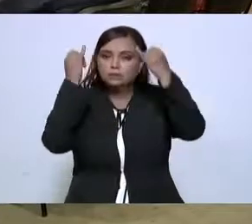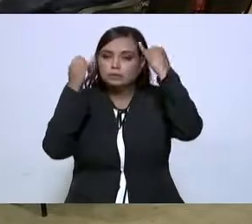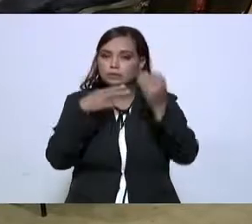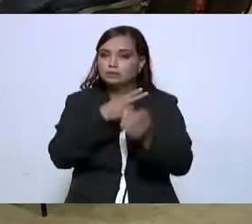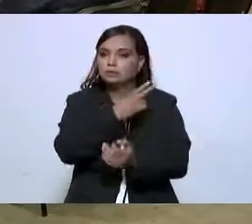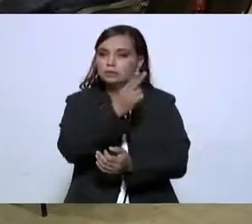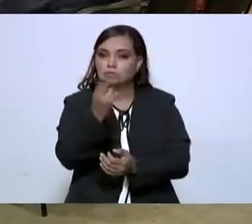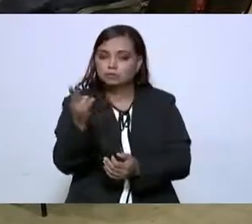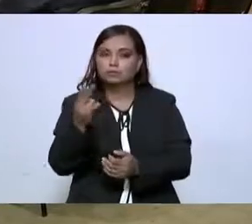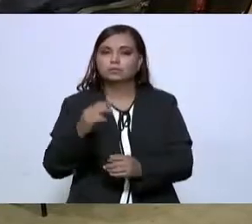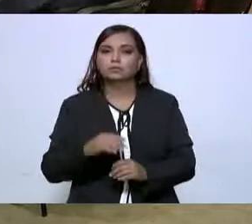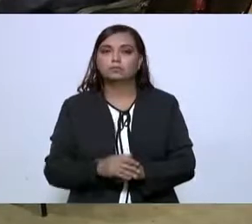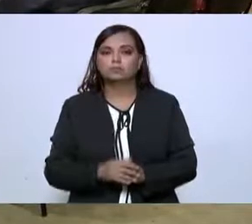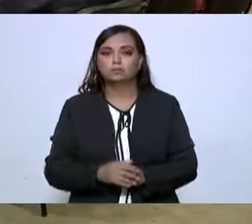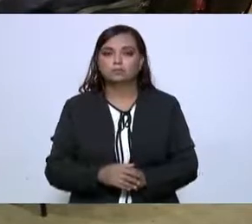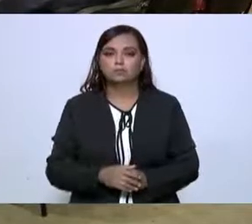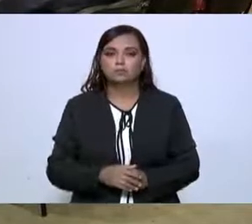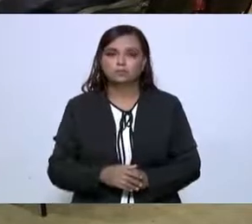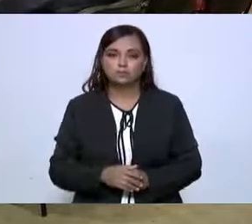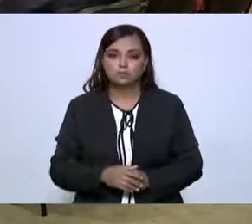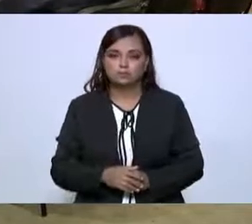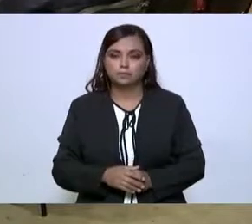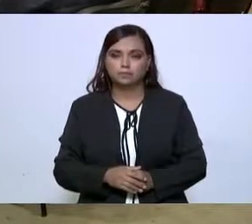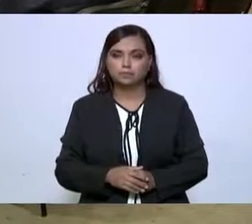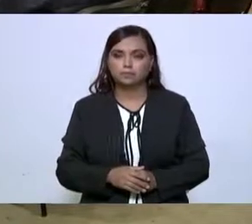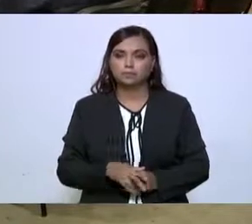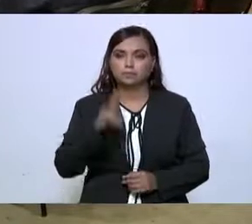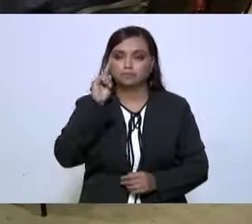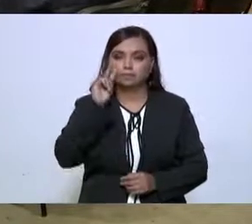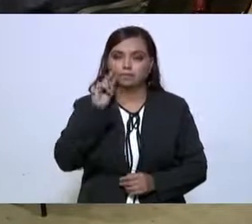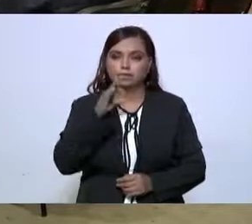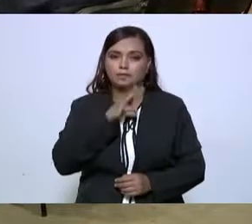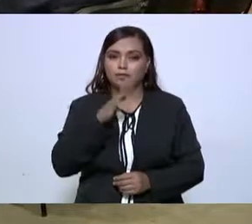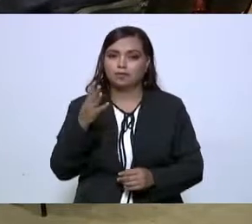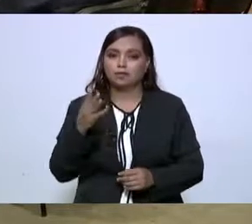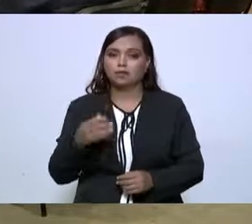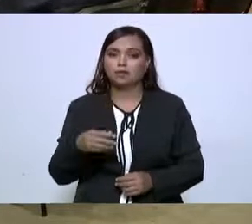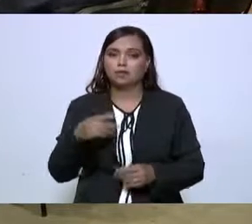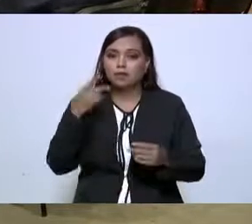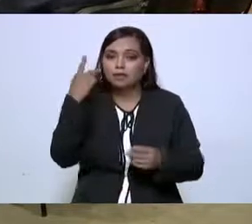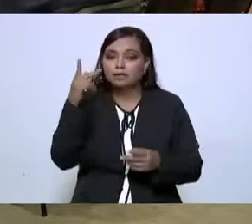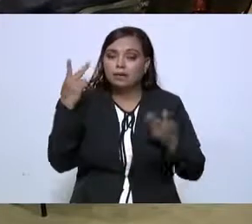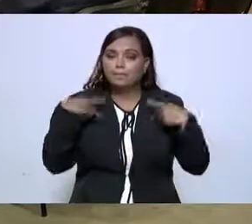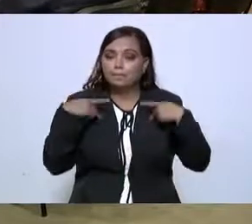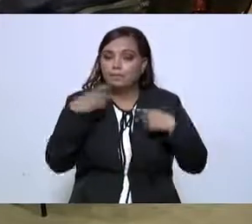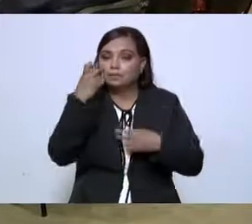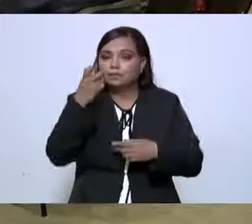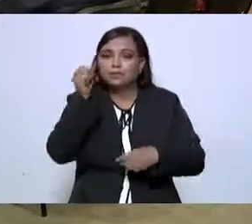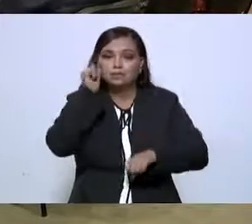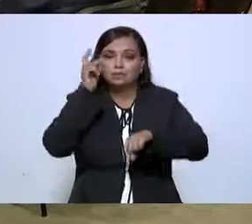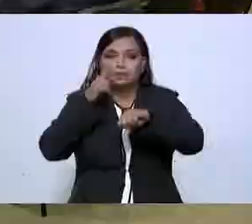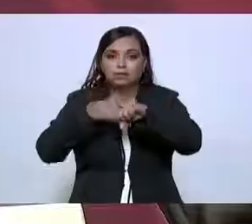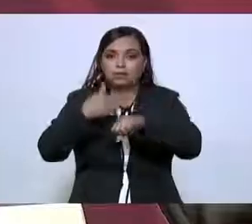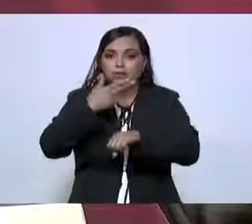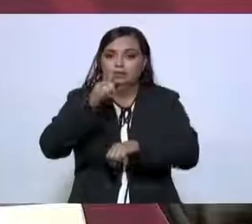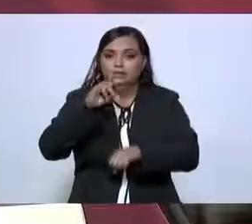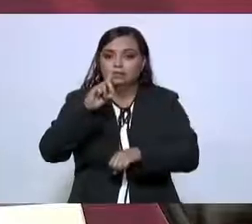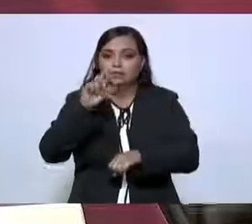le hubiese tocado a ese secretario de Hacienda